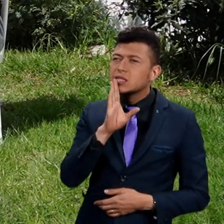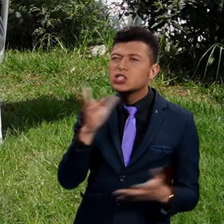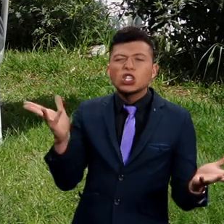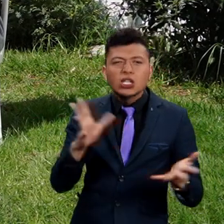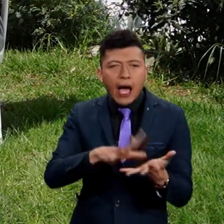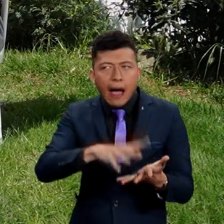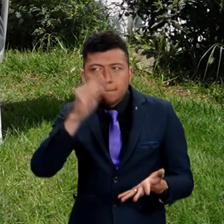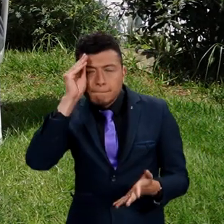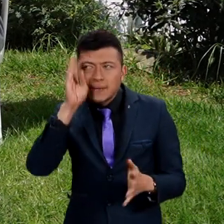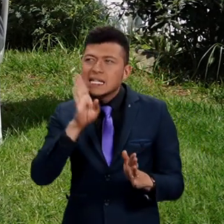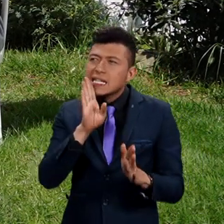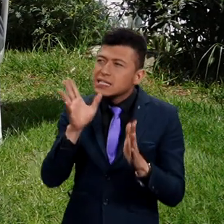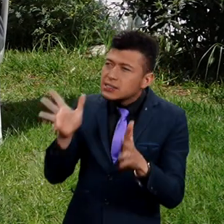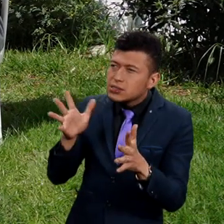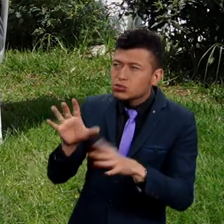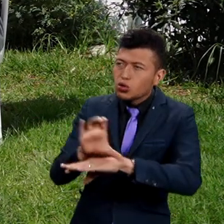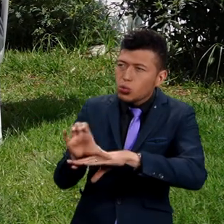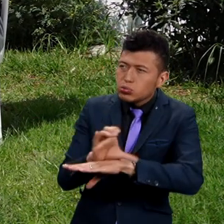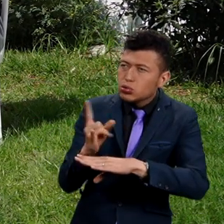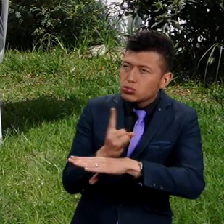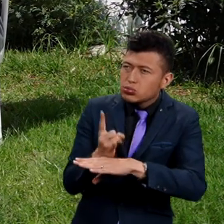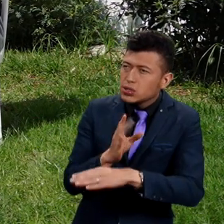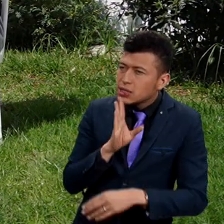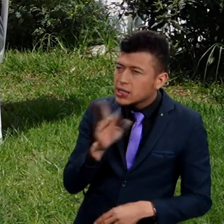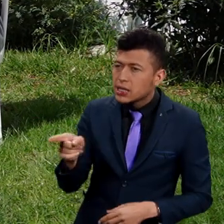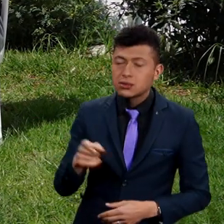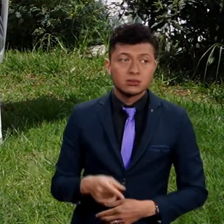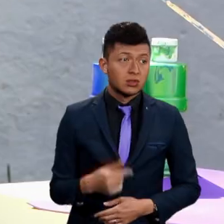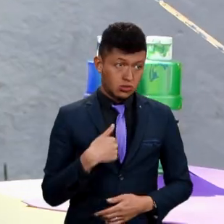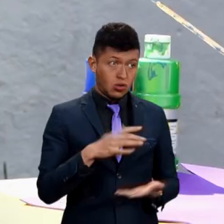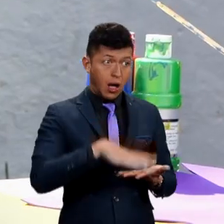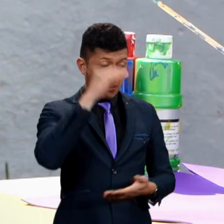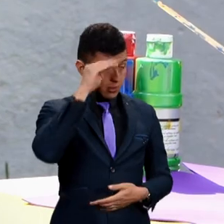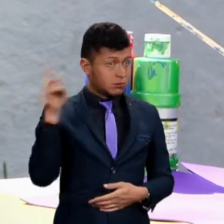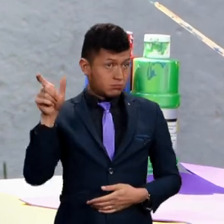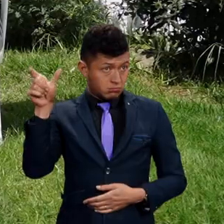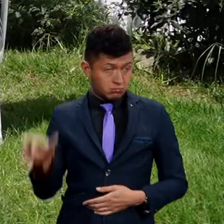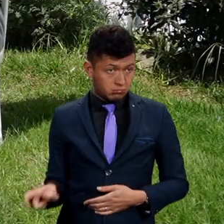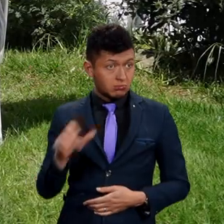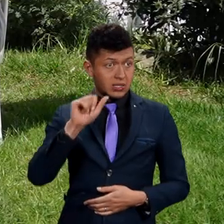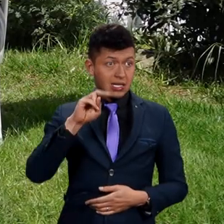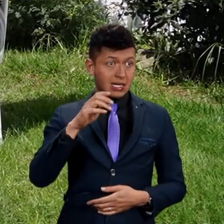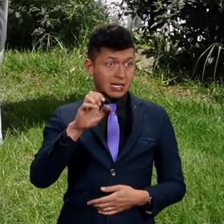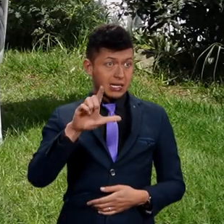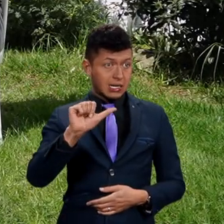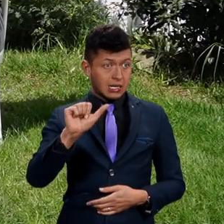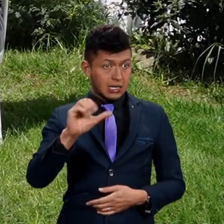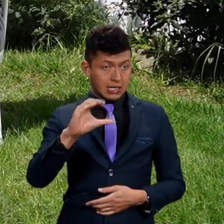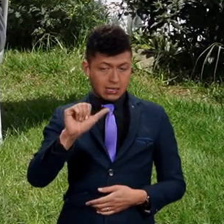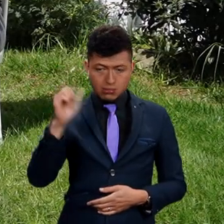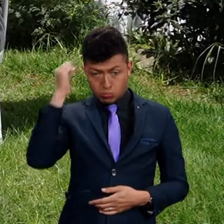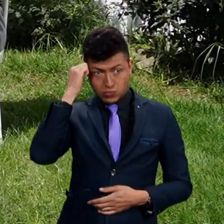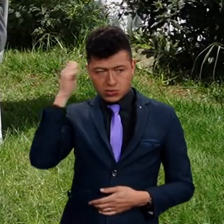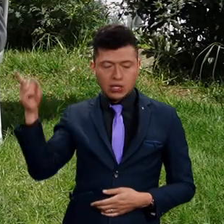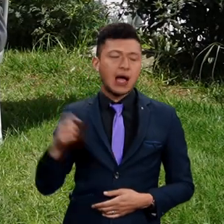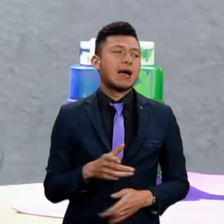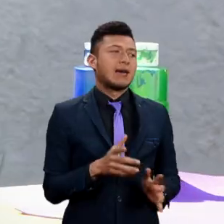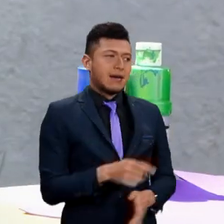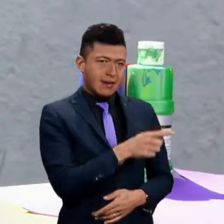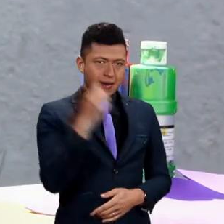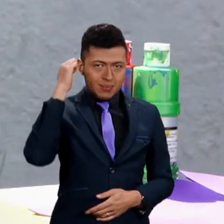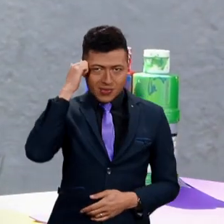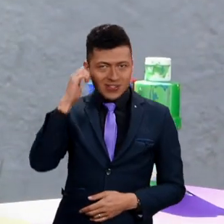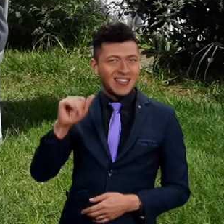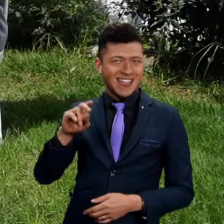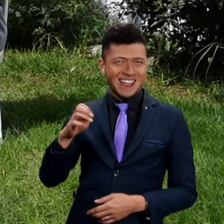Marcela, ¿en dónde aprendiste y quién te enseñó a usar el computador? Con Angélica. Listo. profesora Angélica es la que les ha enseñado